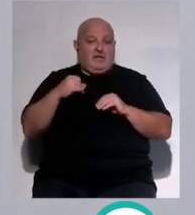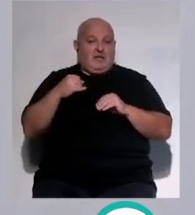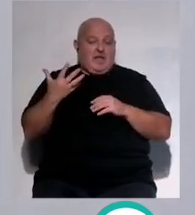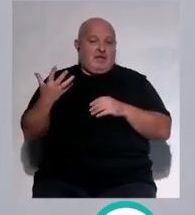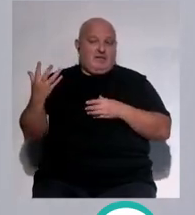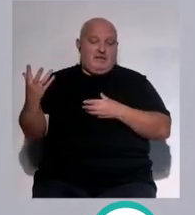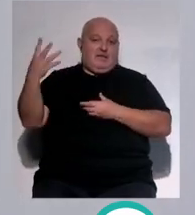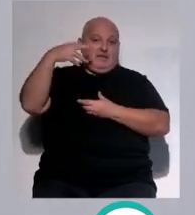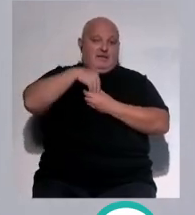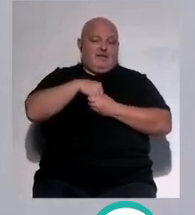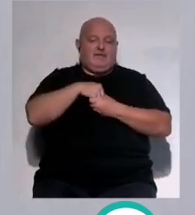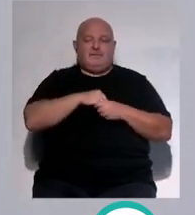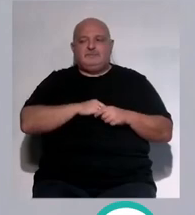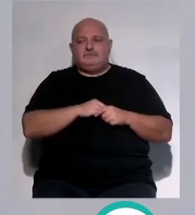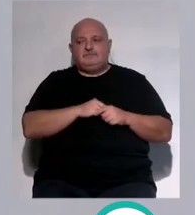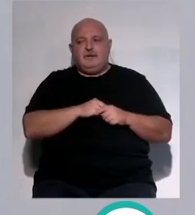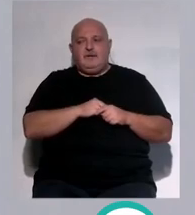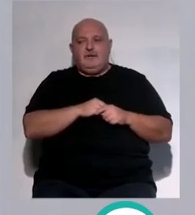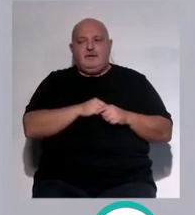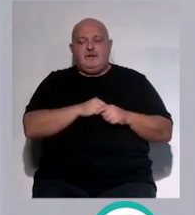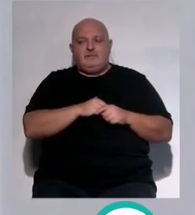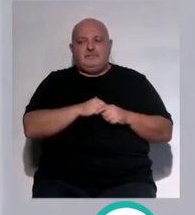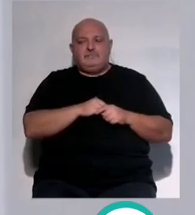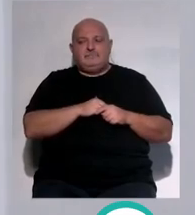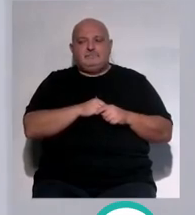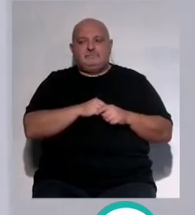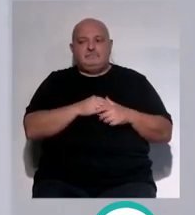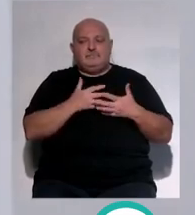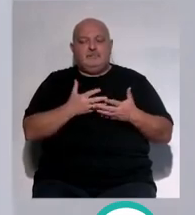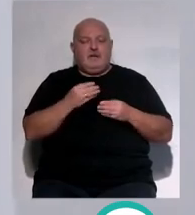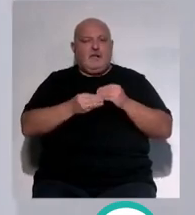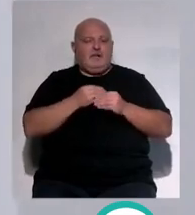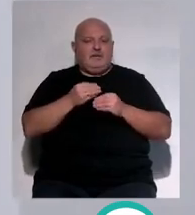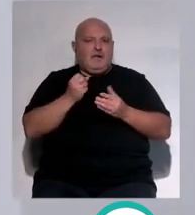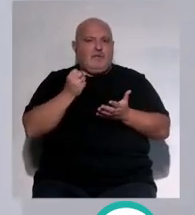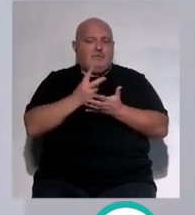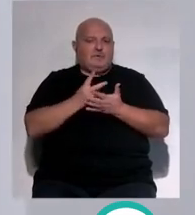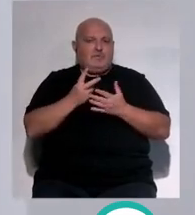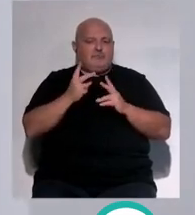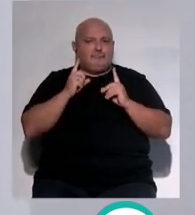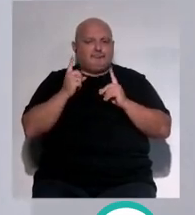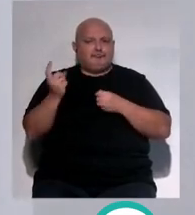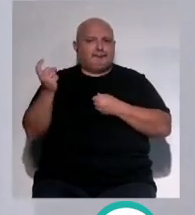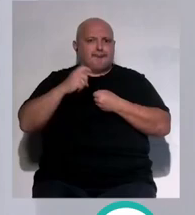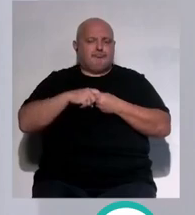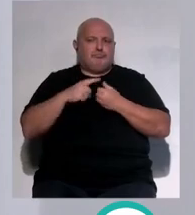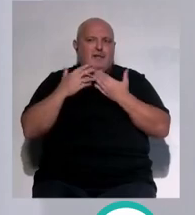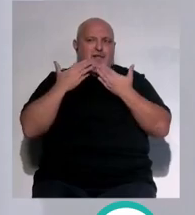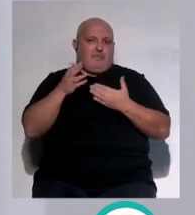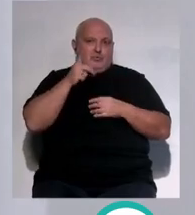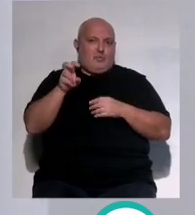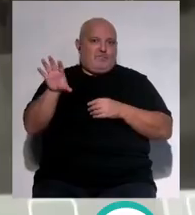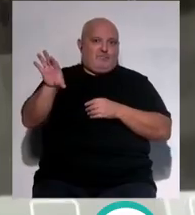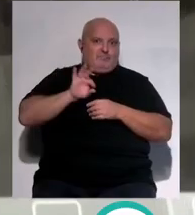acabamos de aperturar y que ha hecho una apuesta personal por nosotros que yo desde aquí le agradezco